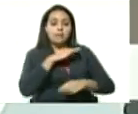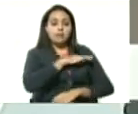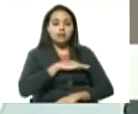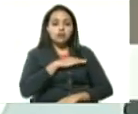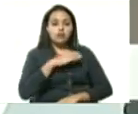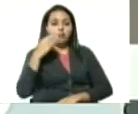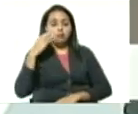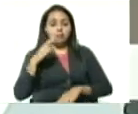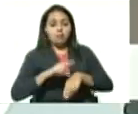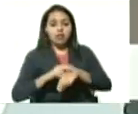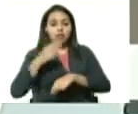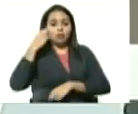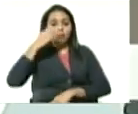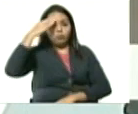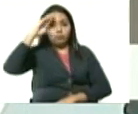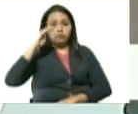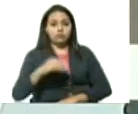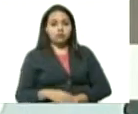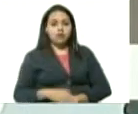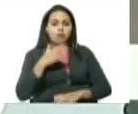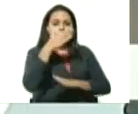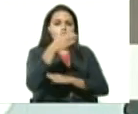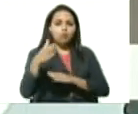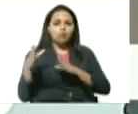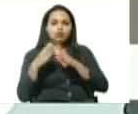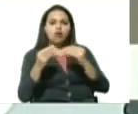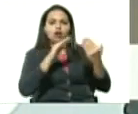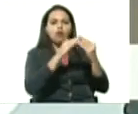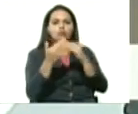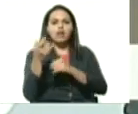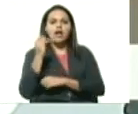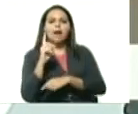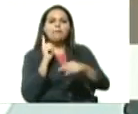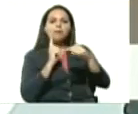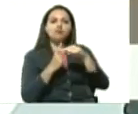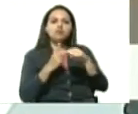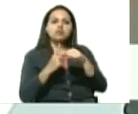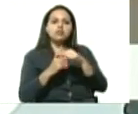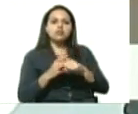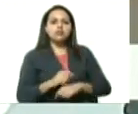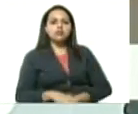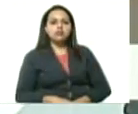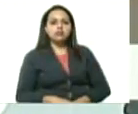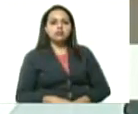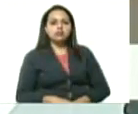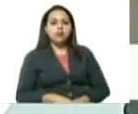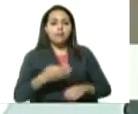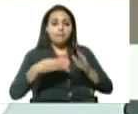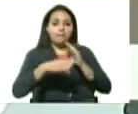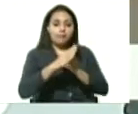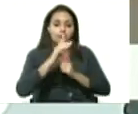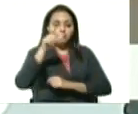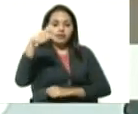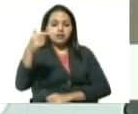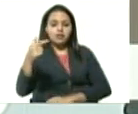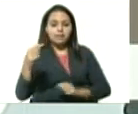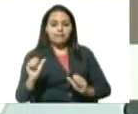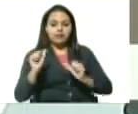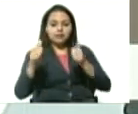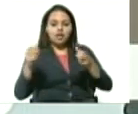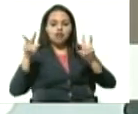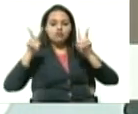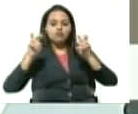todas las comunidades donde hay casos positivos activos vamos a partir de mañana a iniciar un nuevo